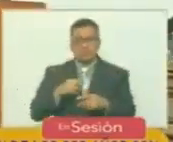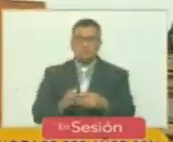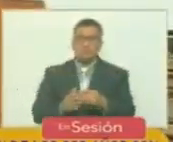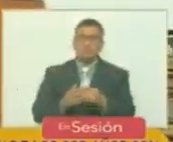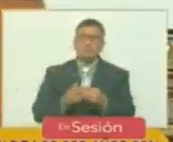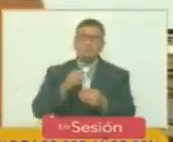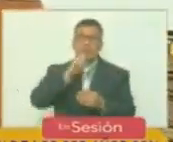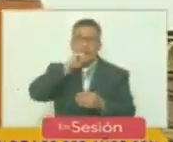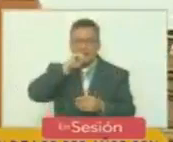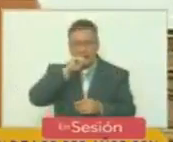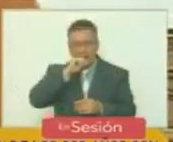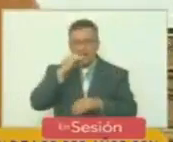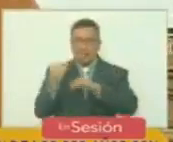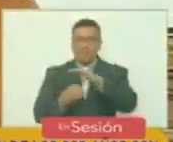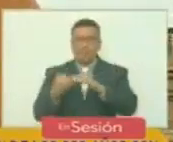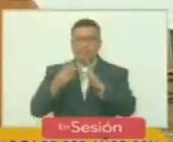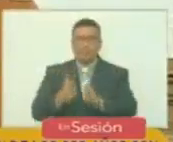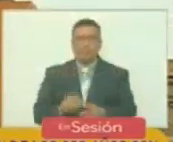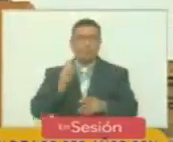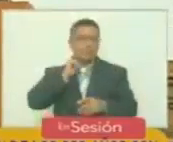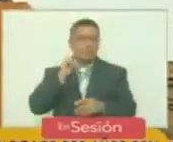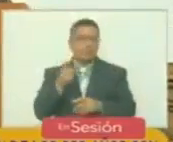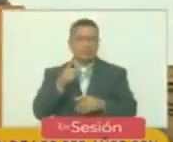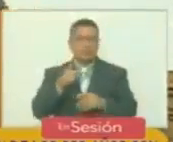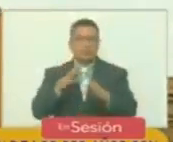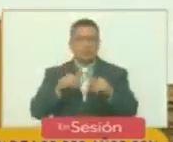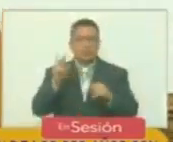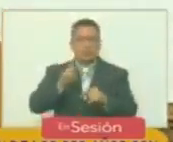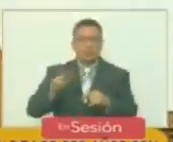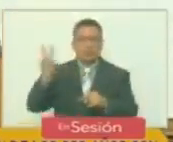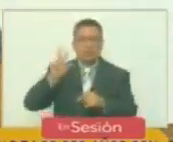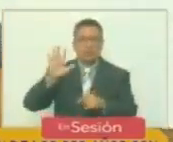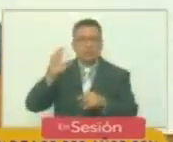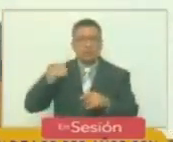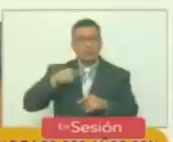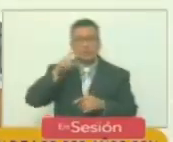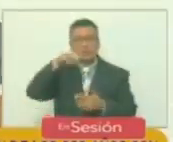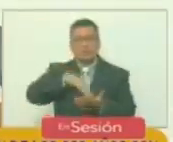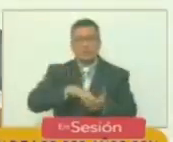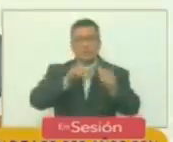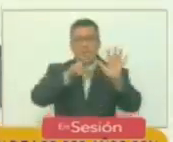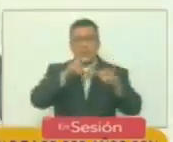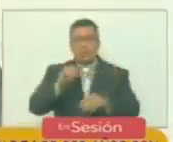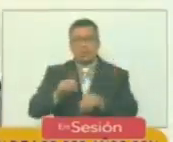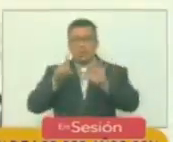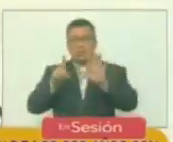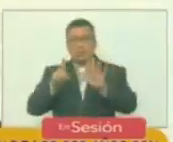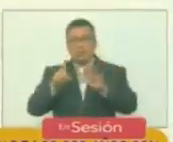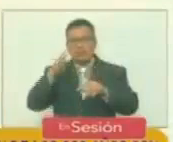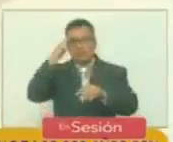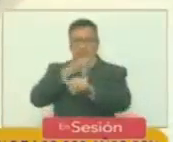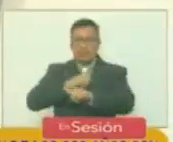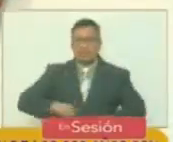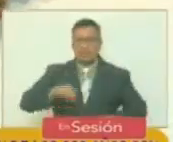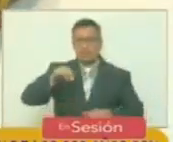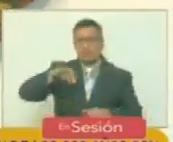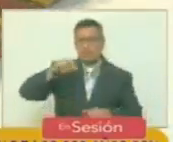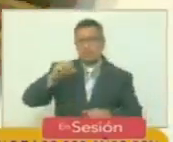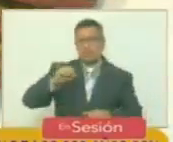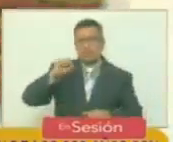el componente más antiguo de la república cuando en 1806 el almirante Miranda